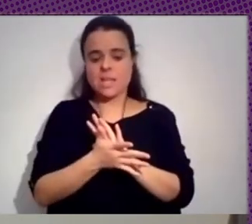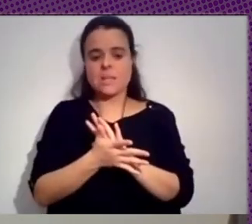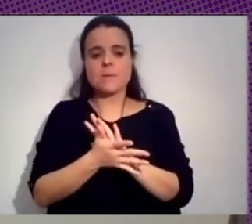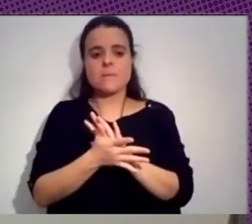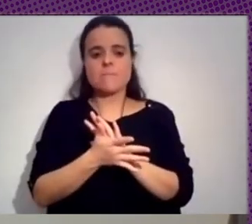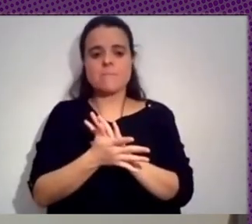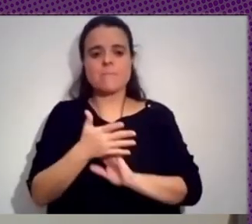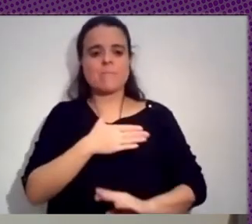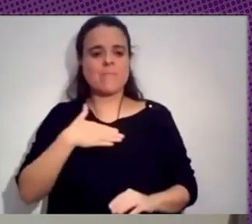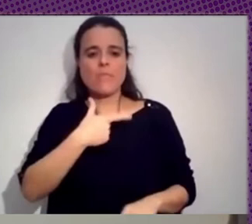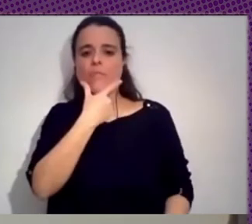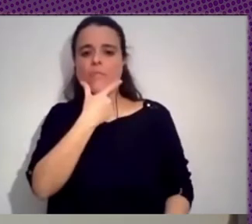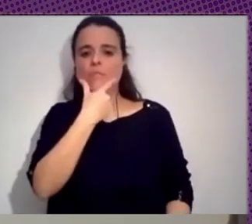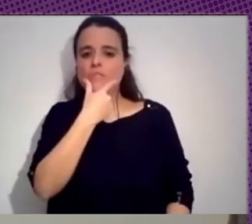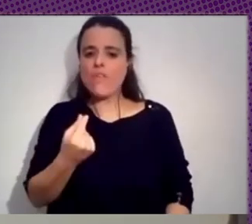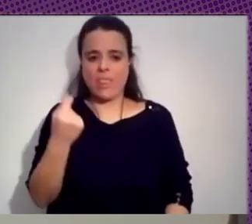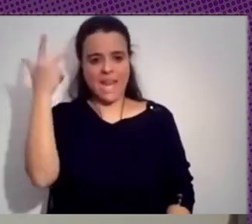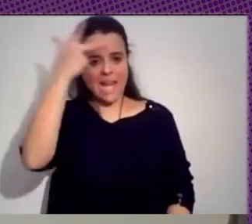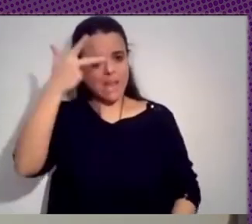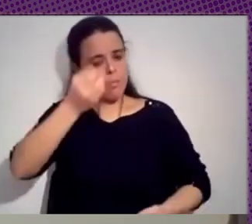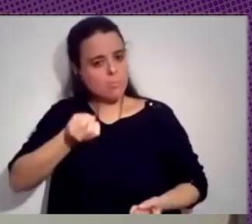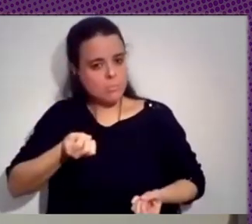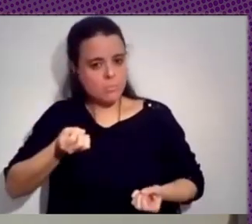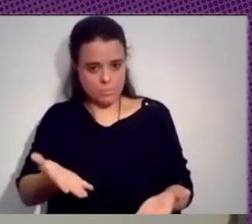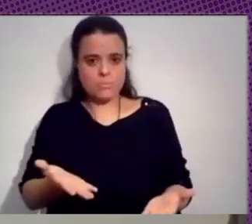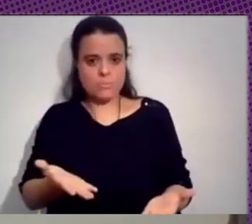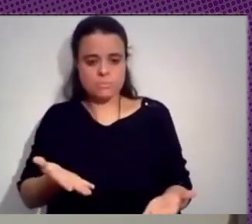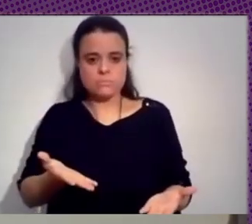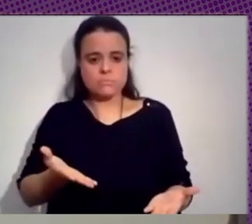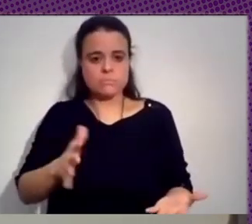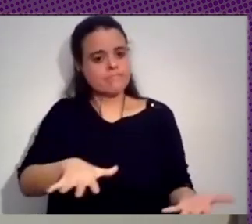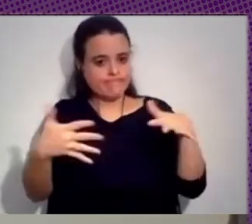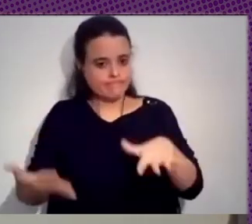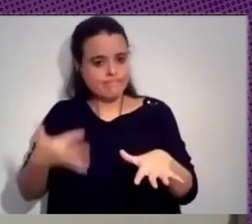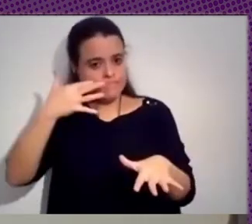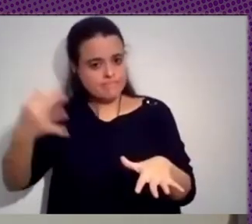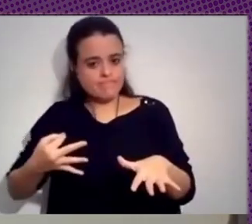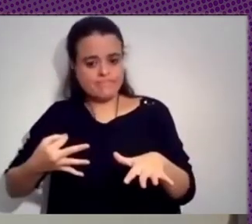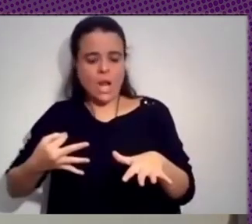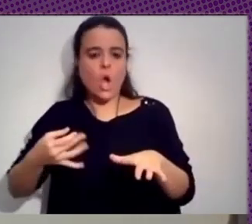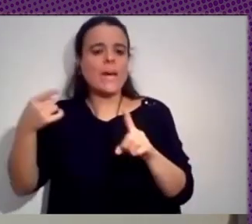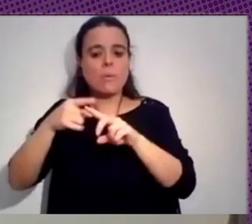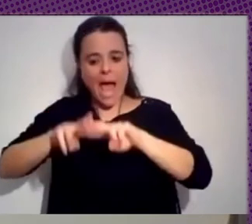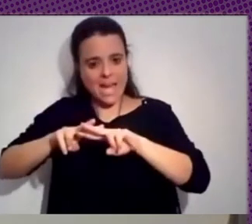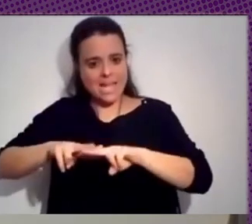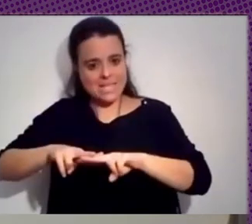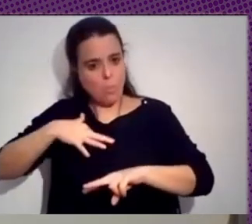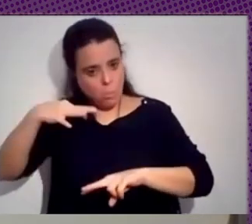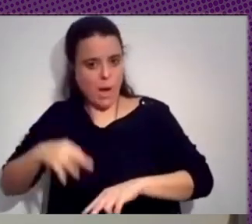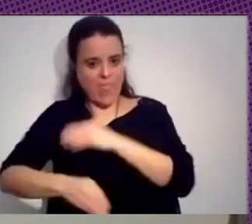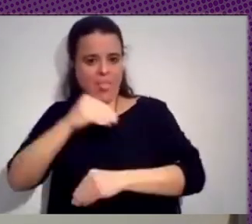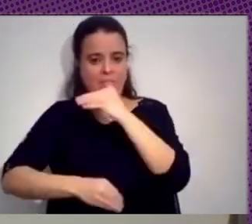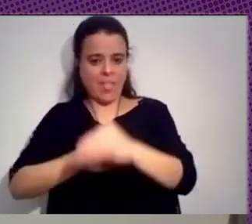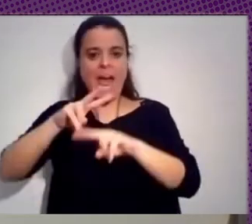plantear una hipótesis, de traer la información, ingestarla, y que los análisis se puedan hacer y que cualquier analista luego pueda falsear esa